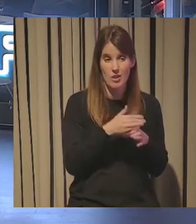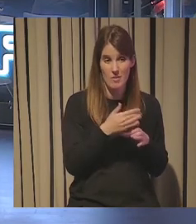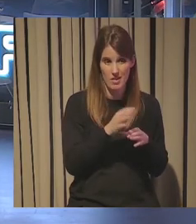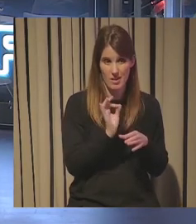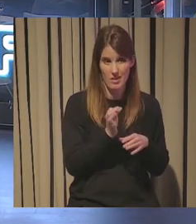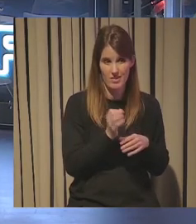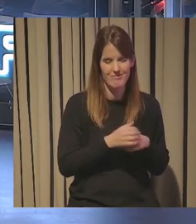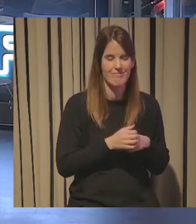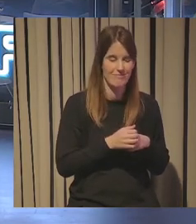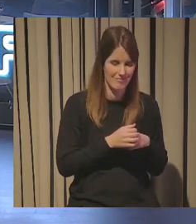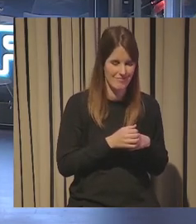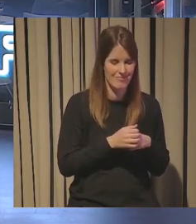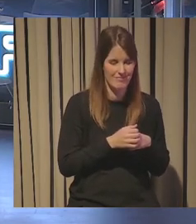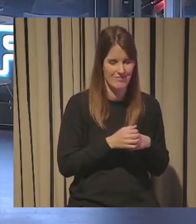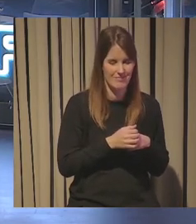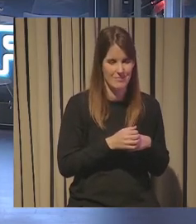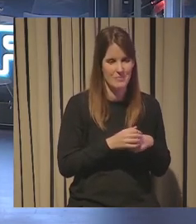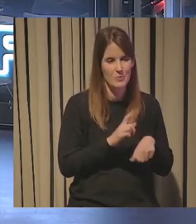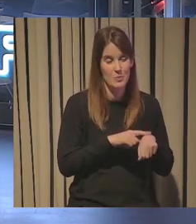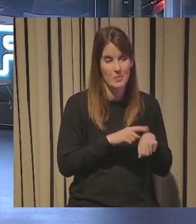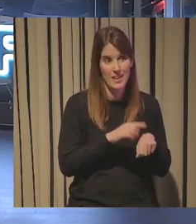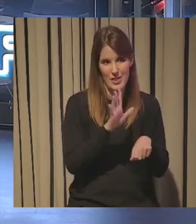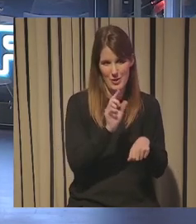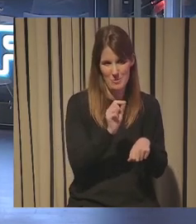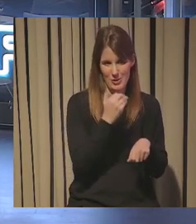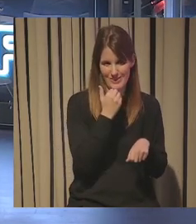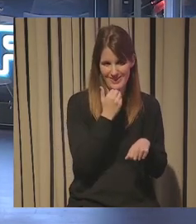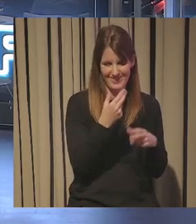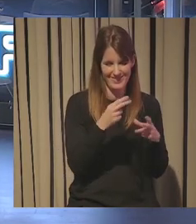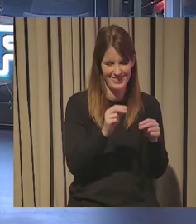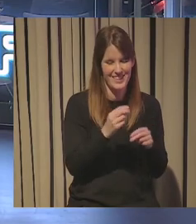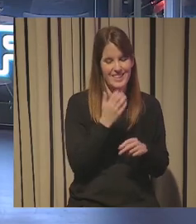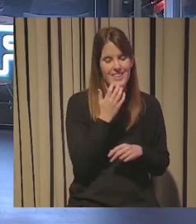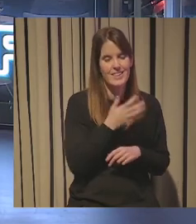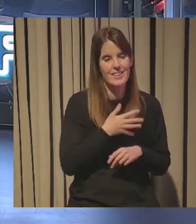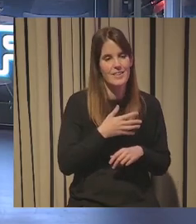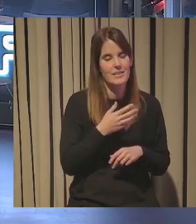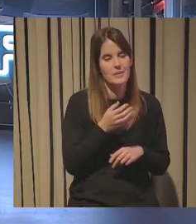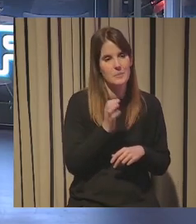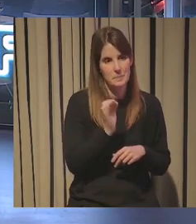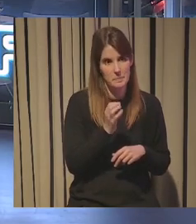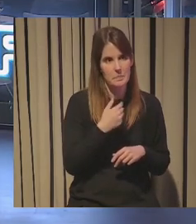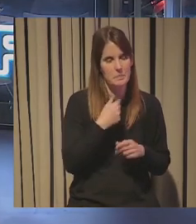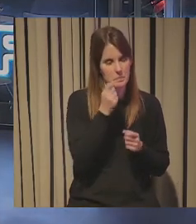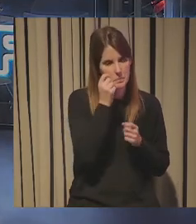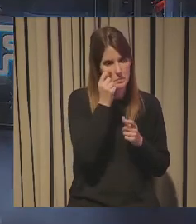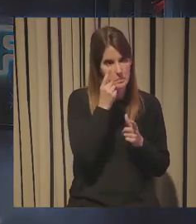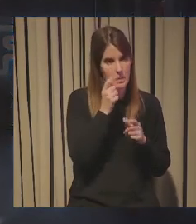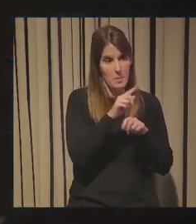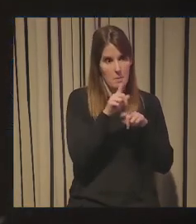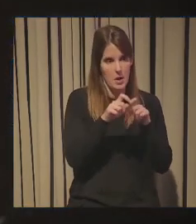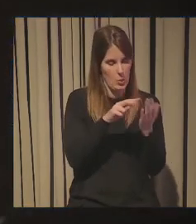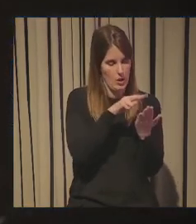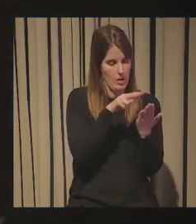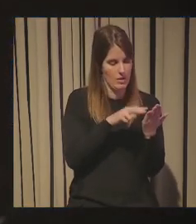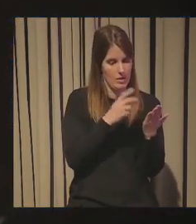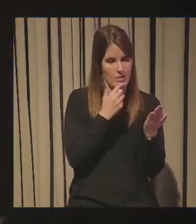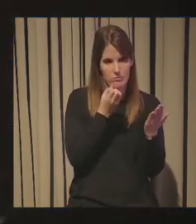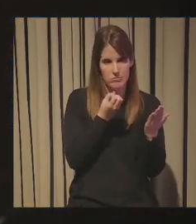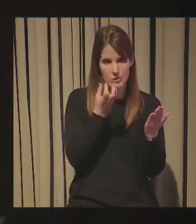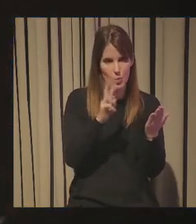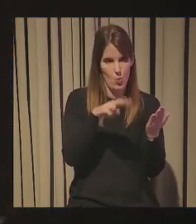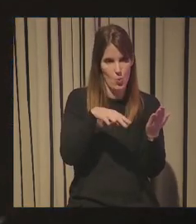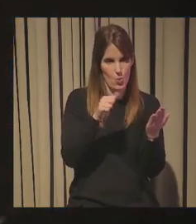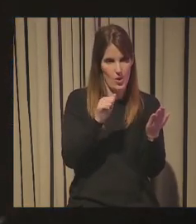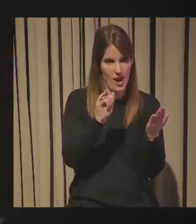yo lo entiendo online y en otros horarios cinco minutitos sí que es verdad que bueno me llama la atención esta pregunta te la traslado una y porque